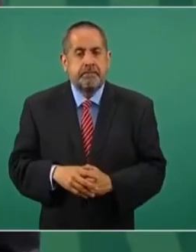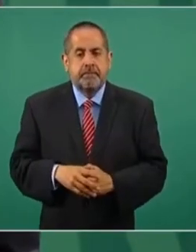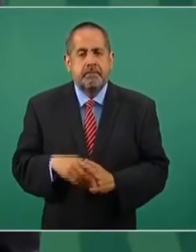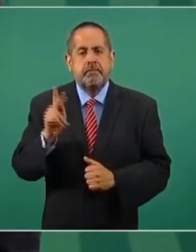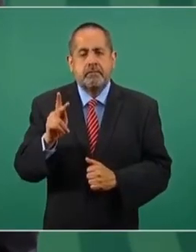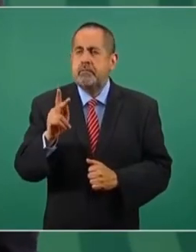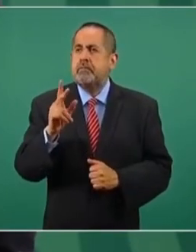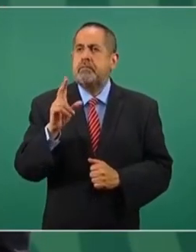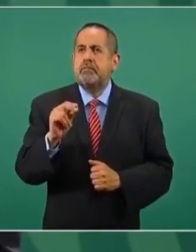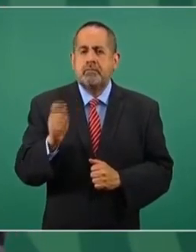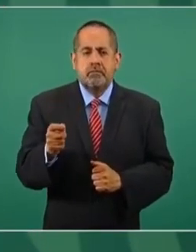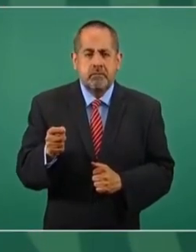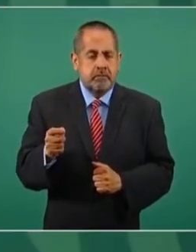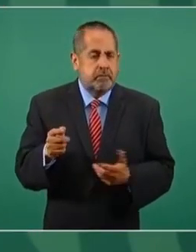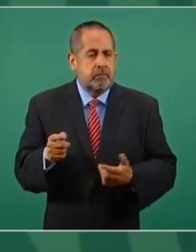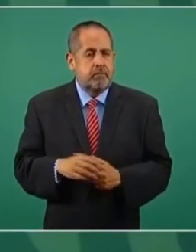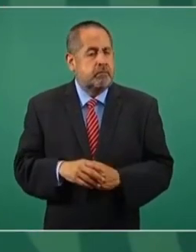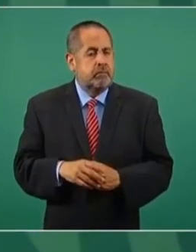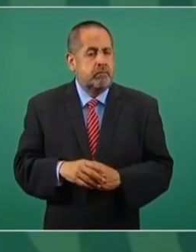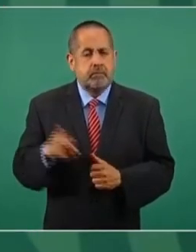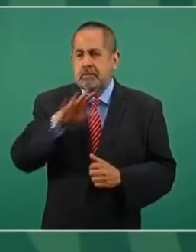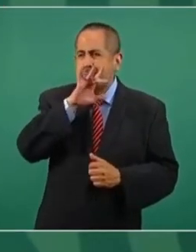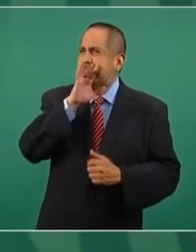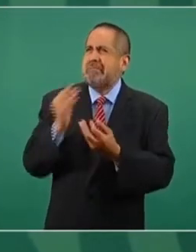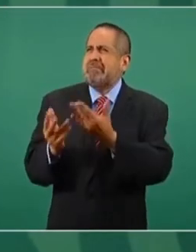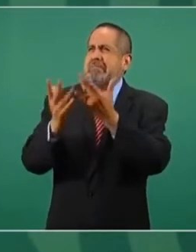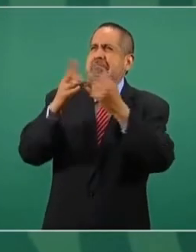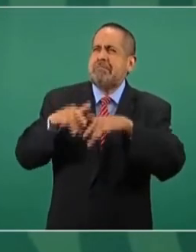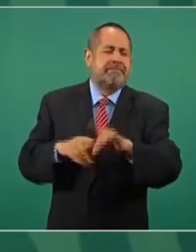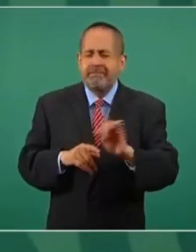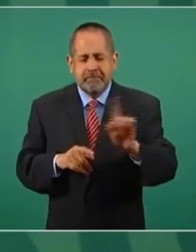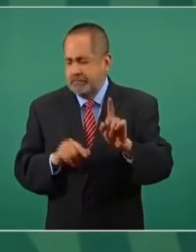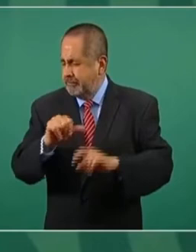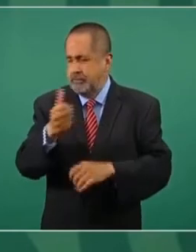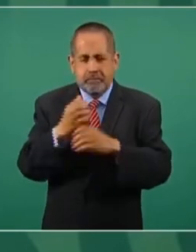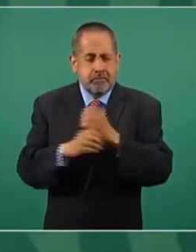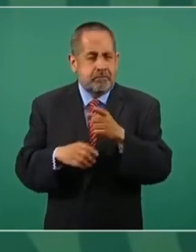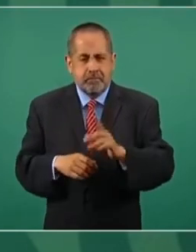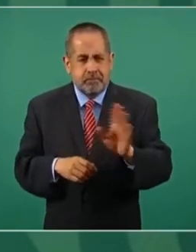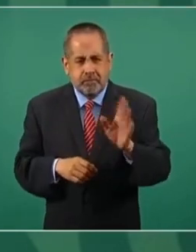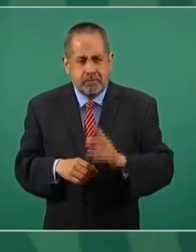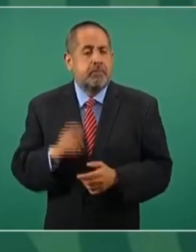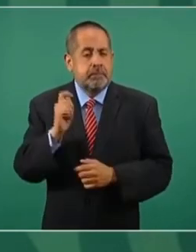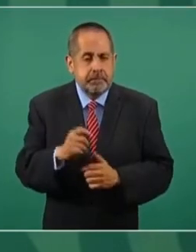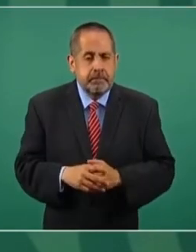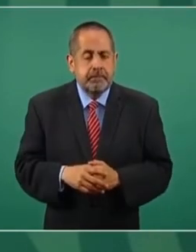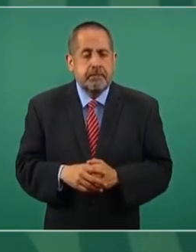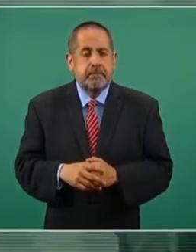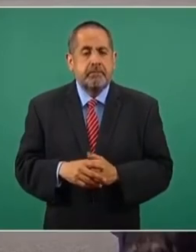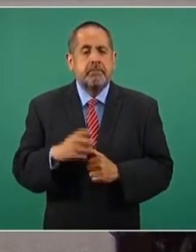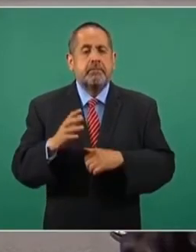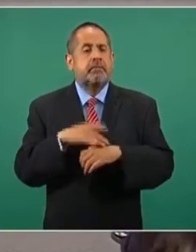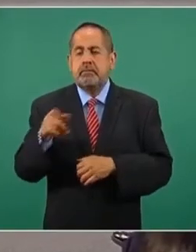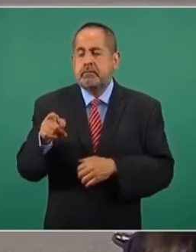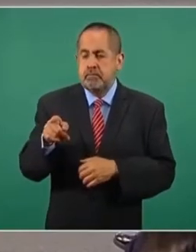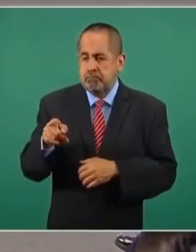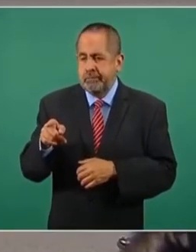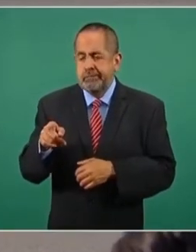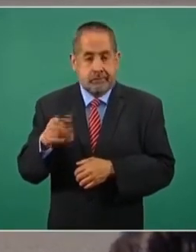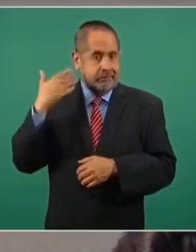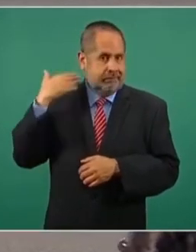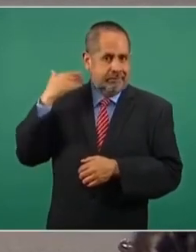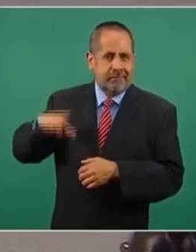pero no porque contaminaran y se generara oposición, sino porque se le da preferencia